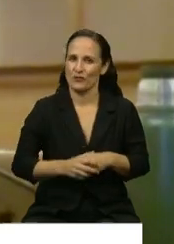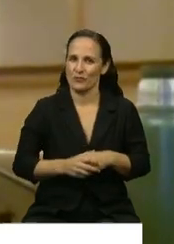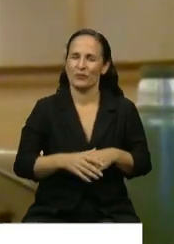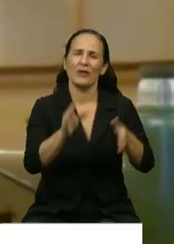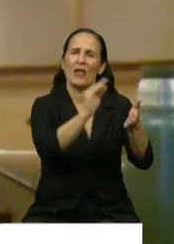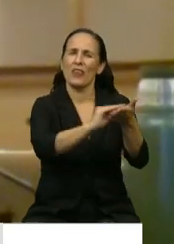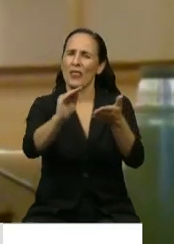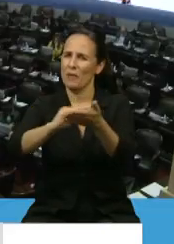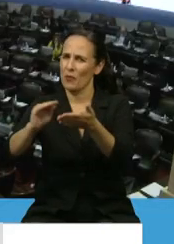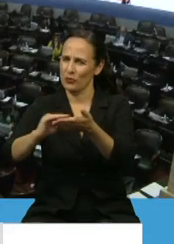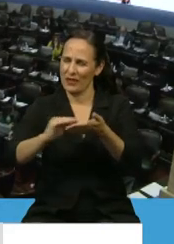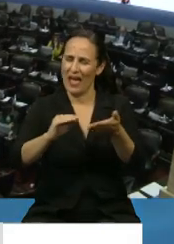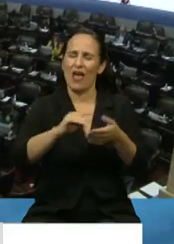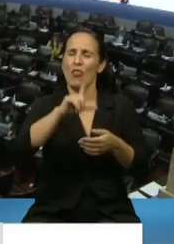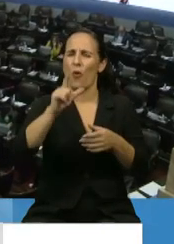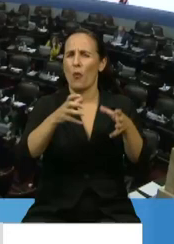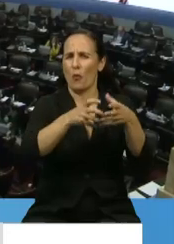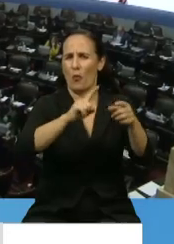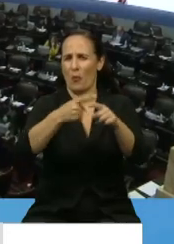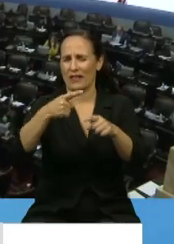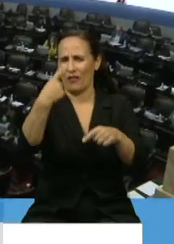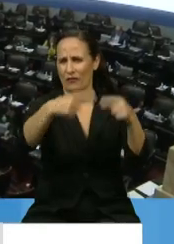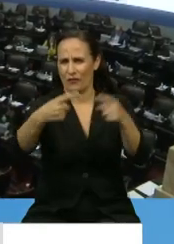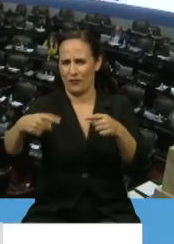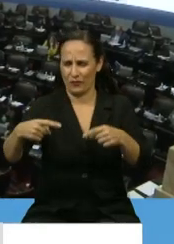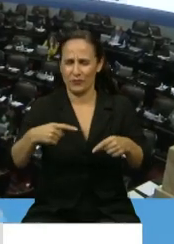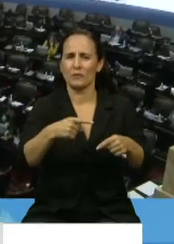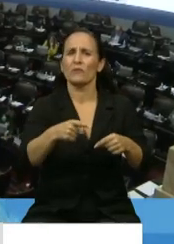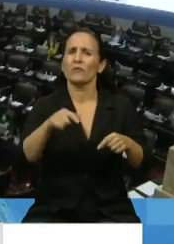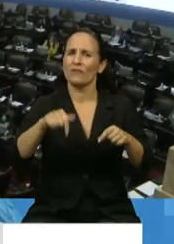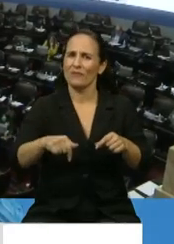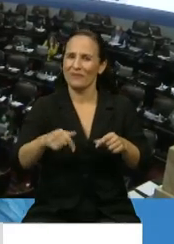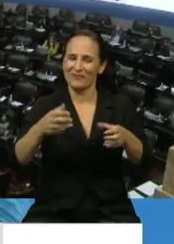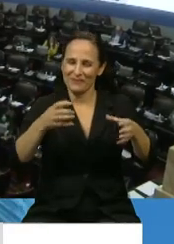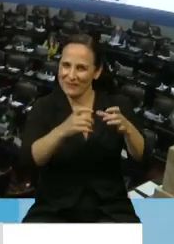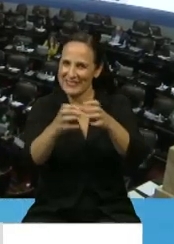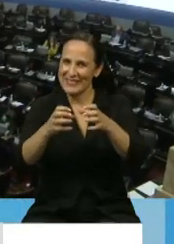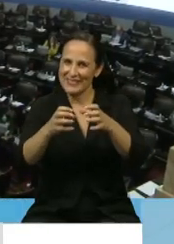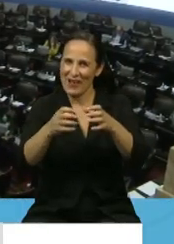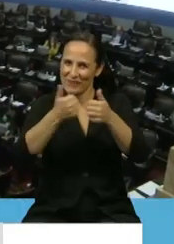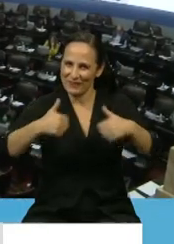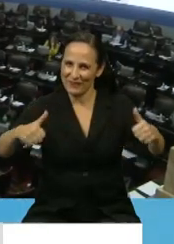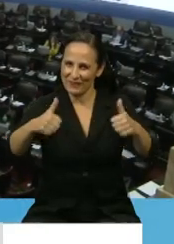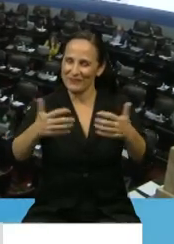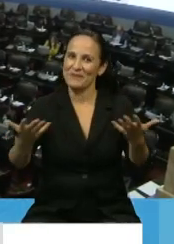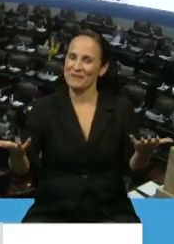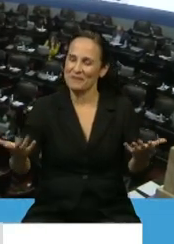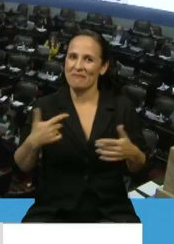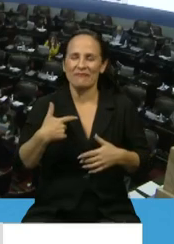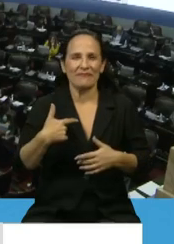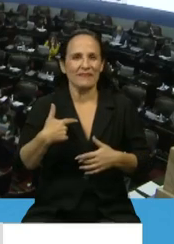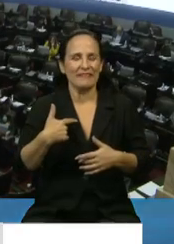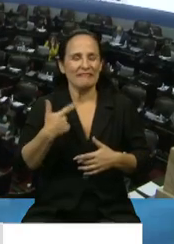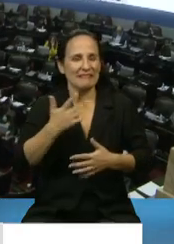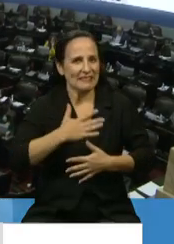diputados nacionales de todos los bloques que estamos compartiendo esta sesión. Así que le agradezco